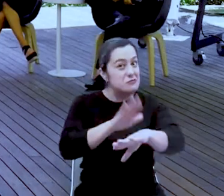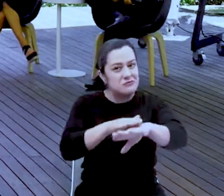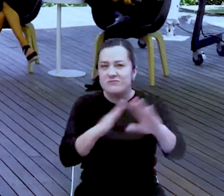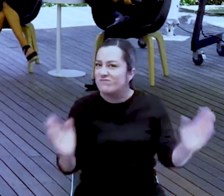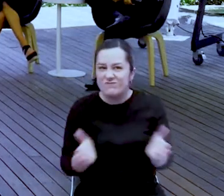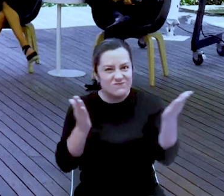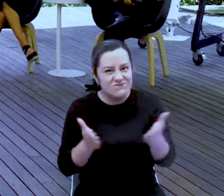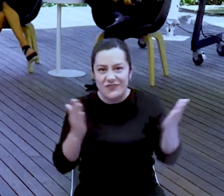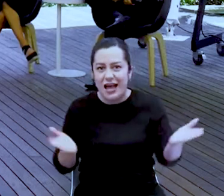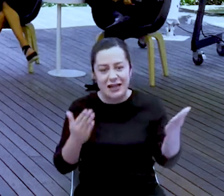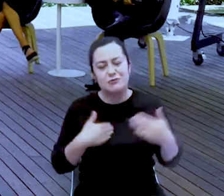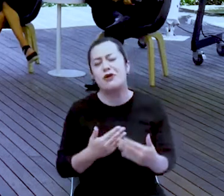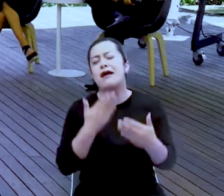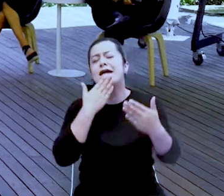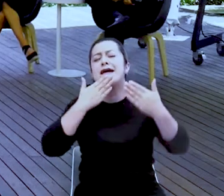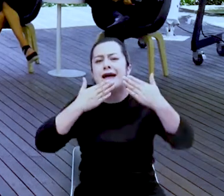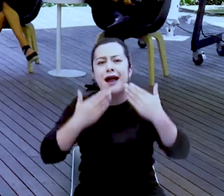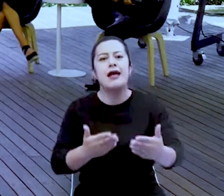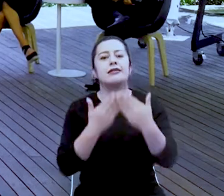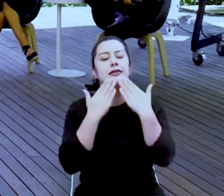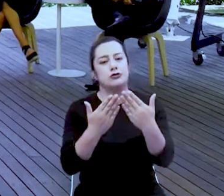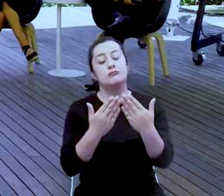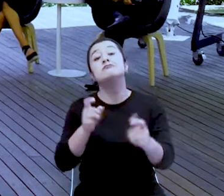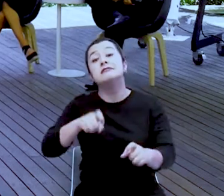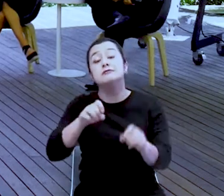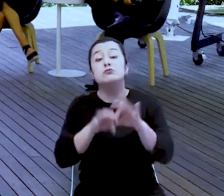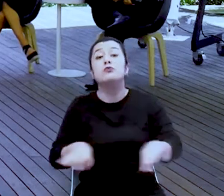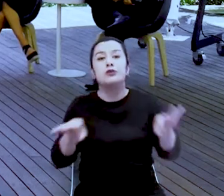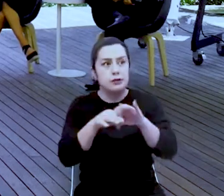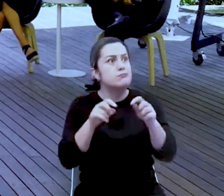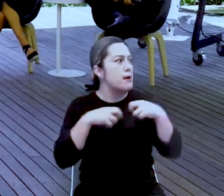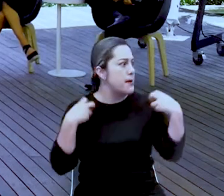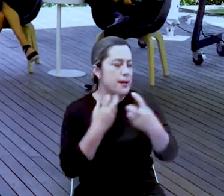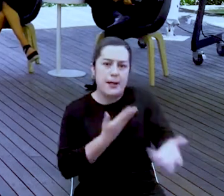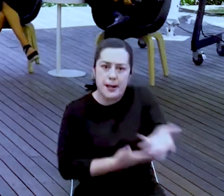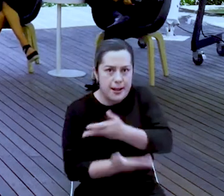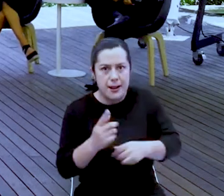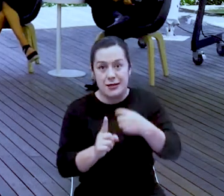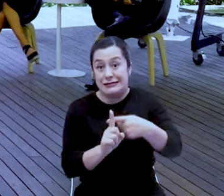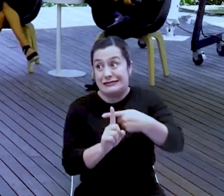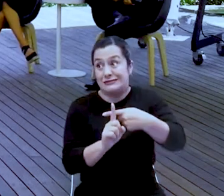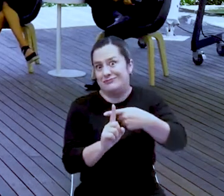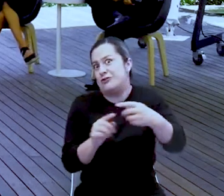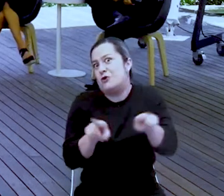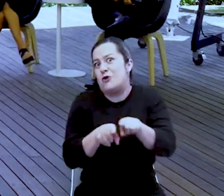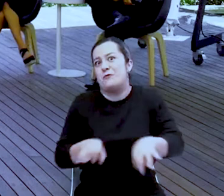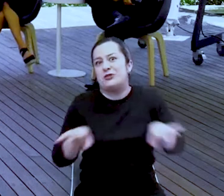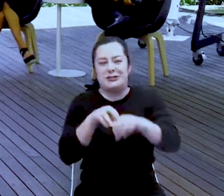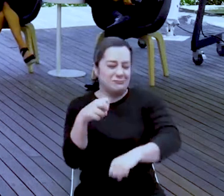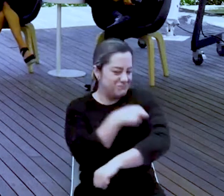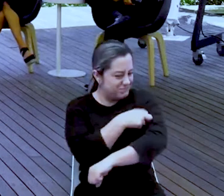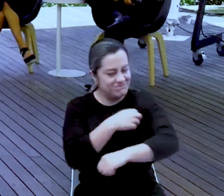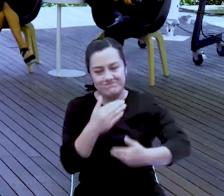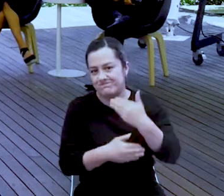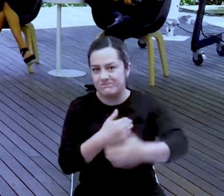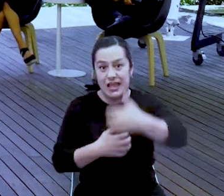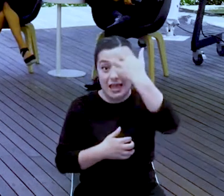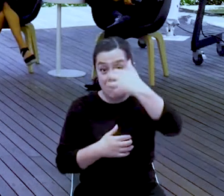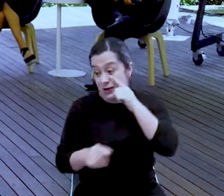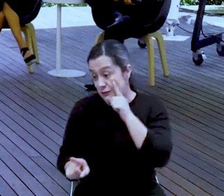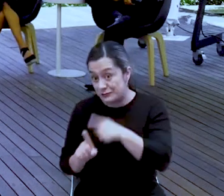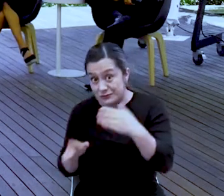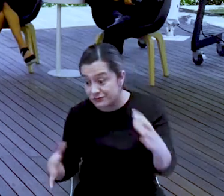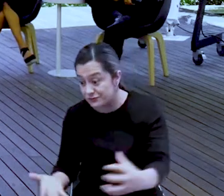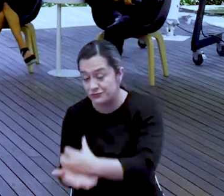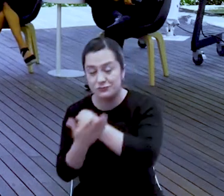ánimo y a todos gratitud. Necesitamos muchos más espacios como este, y que esa sea la energía de este proceso de Evaluar para Avanzar. De esta manera